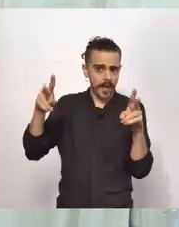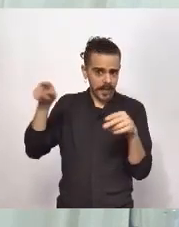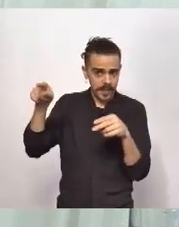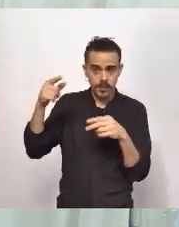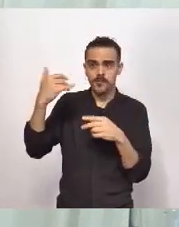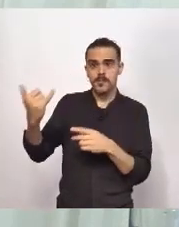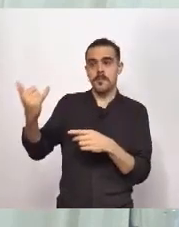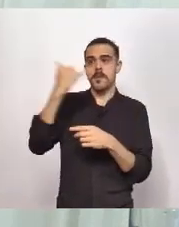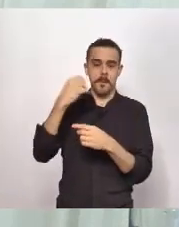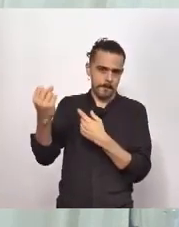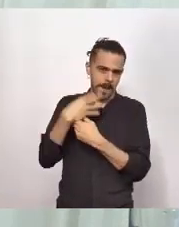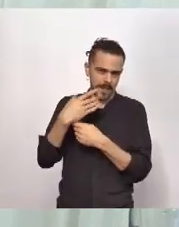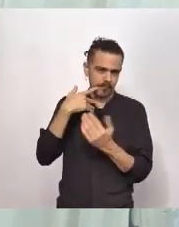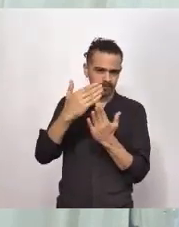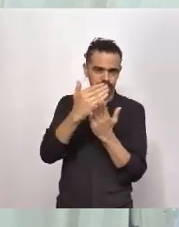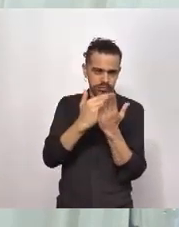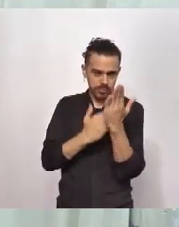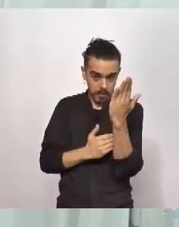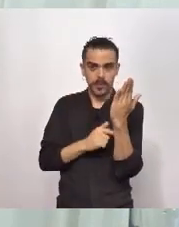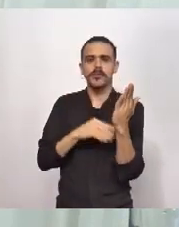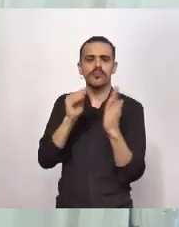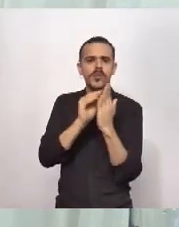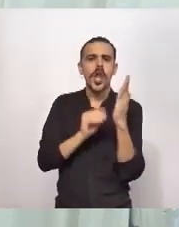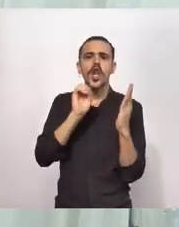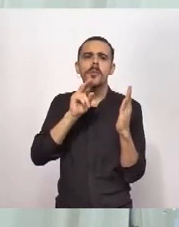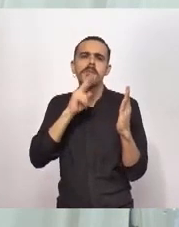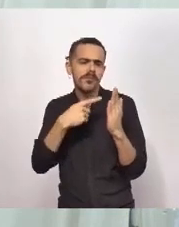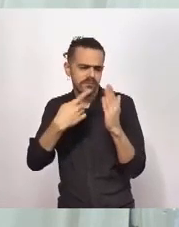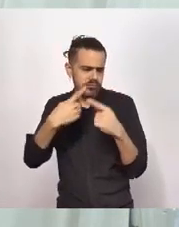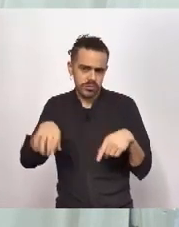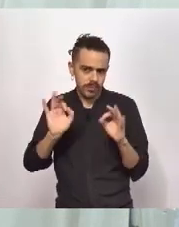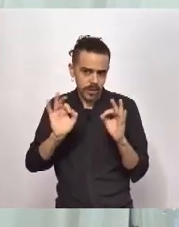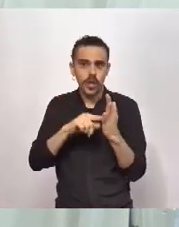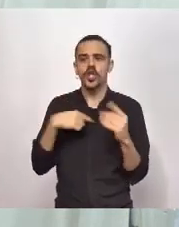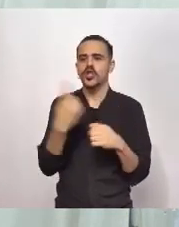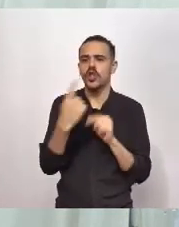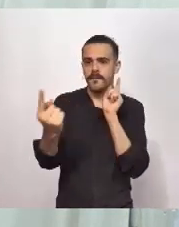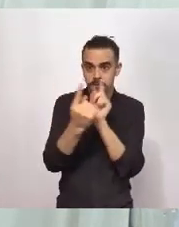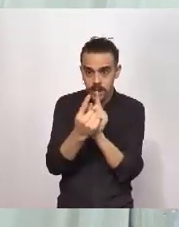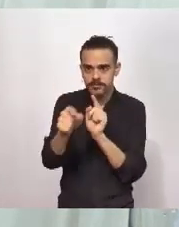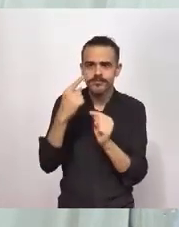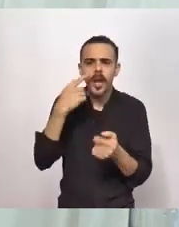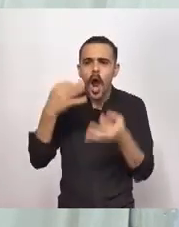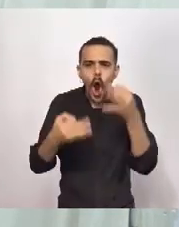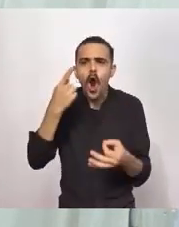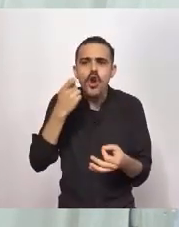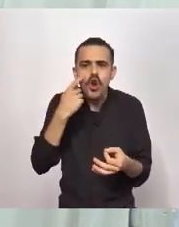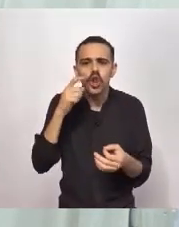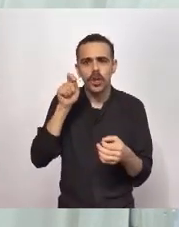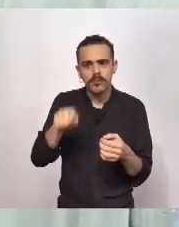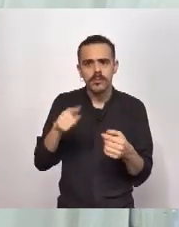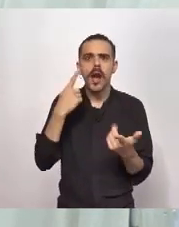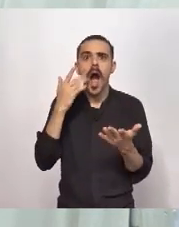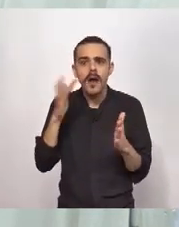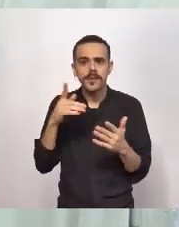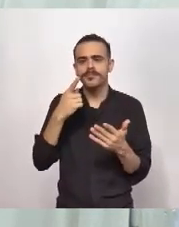todas estas personas y también esta comunicación va para los intendentes para que hagan el control por medio de los nodos